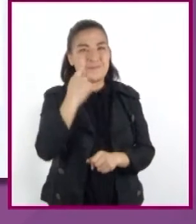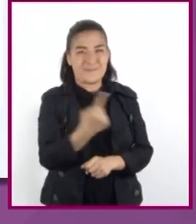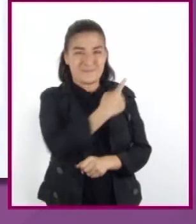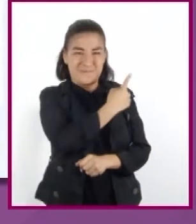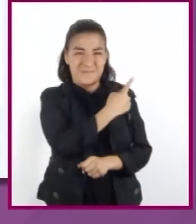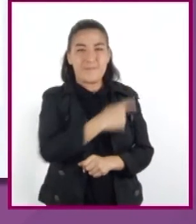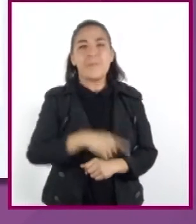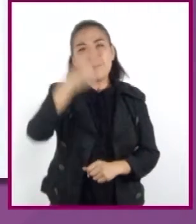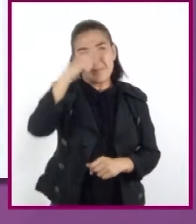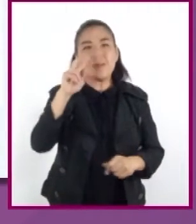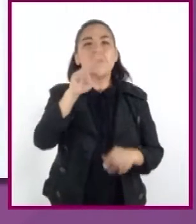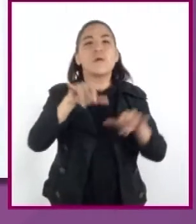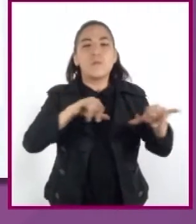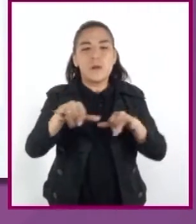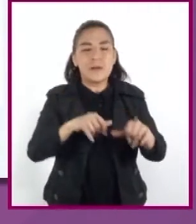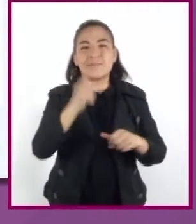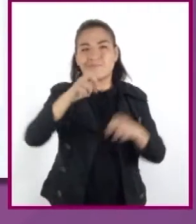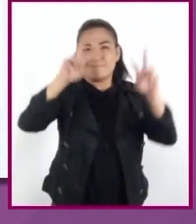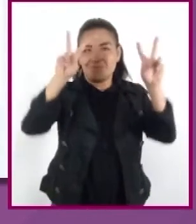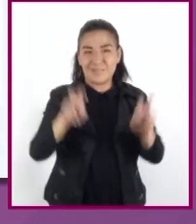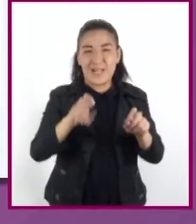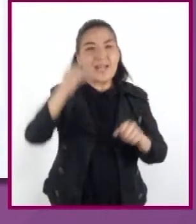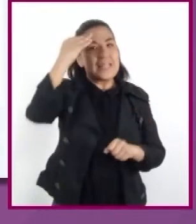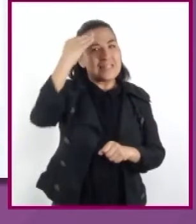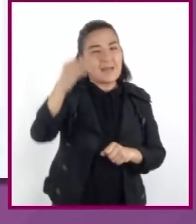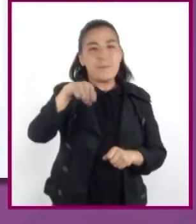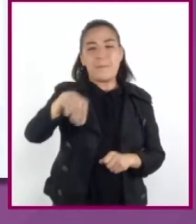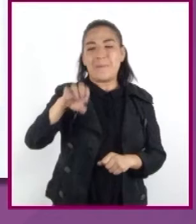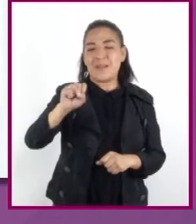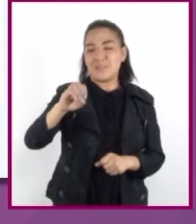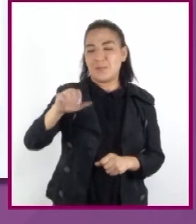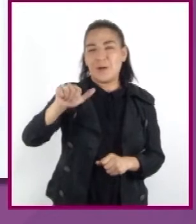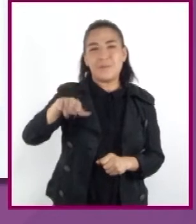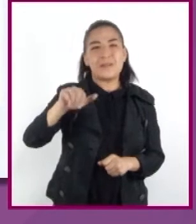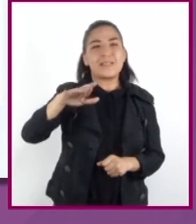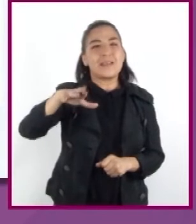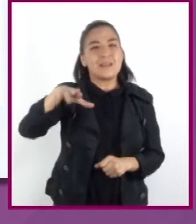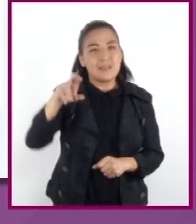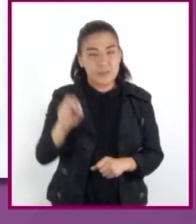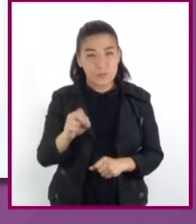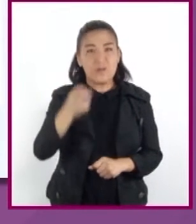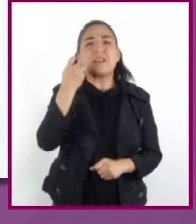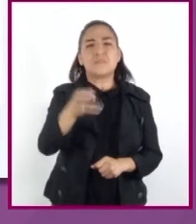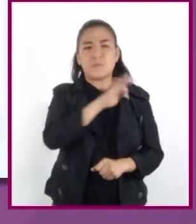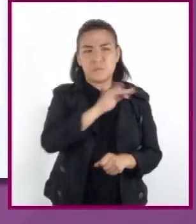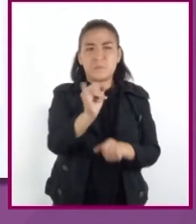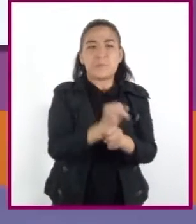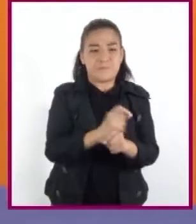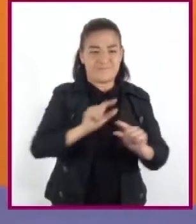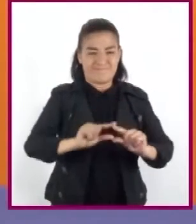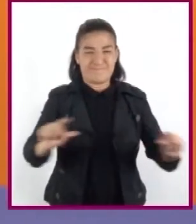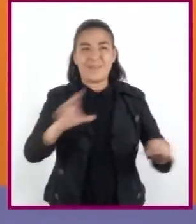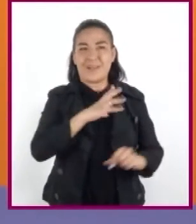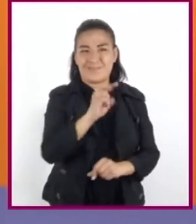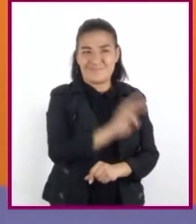Historia ha diseñado. Se titula Tiempo Mesoamericano. Pueden visitarlo en la siguiente liga.